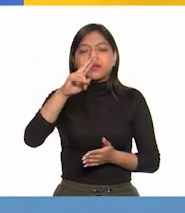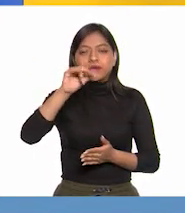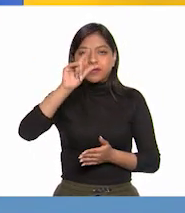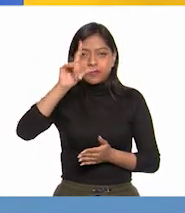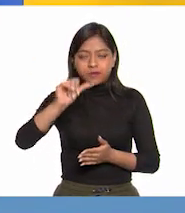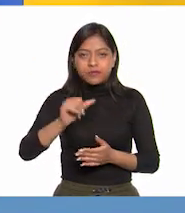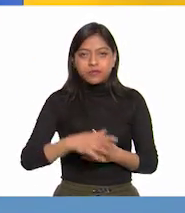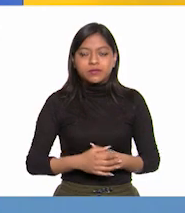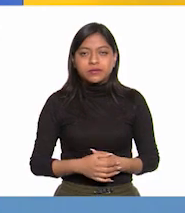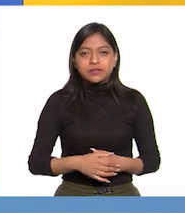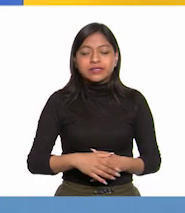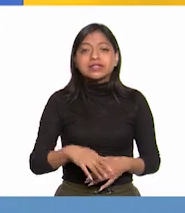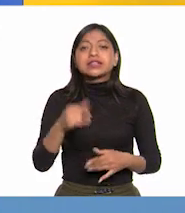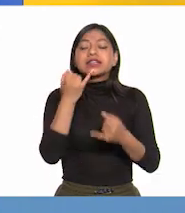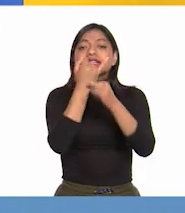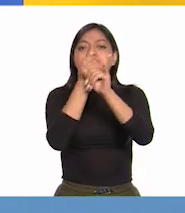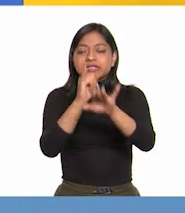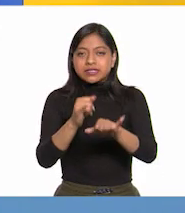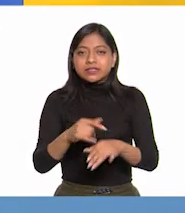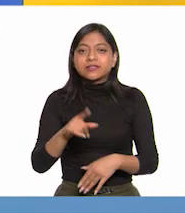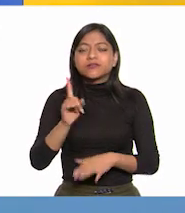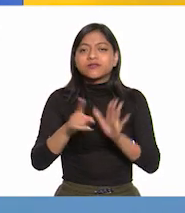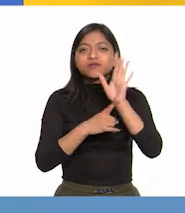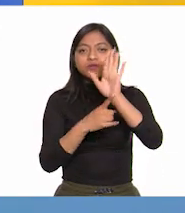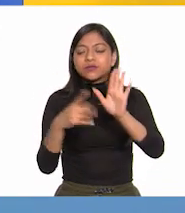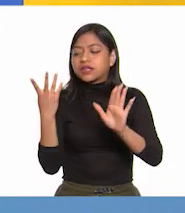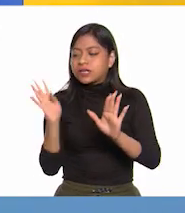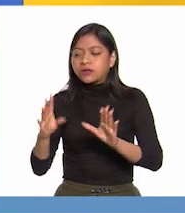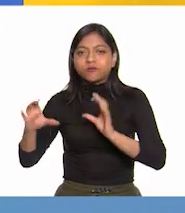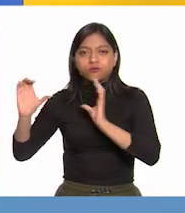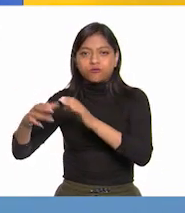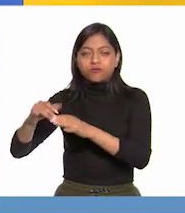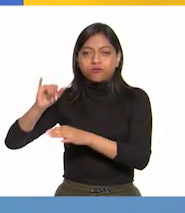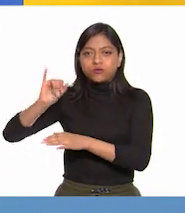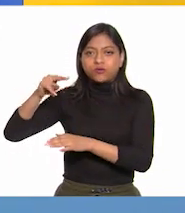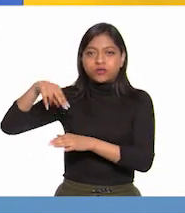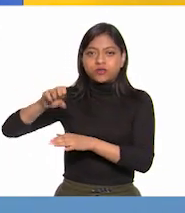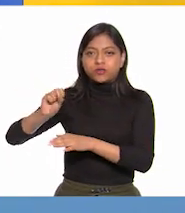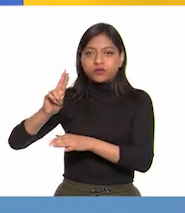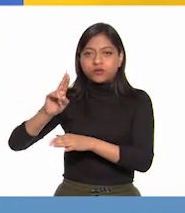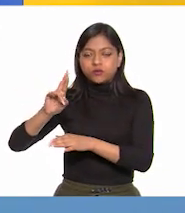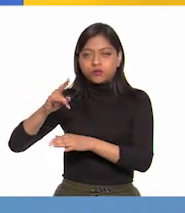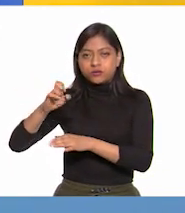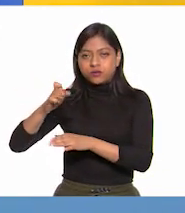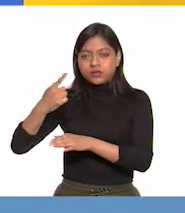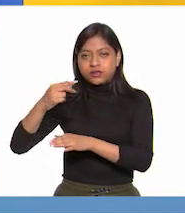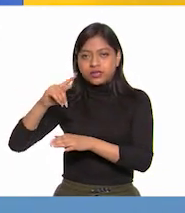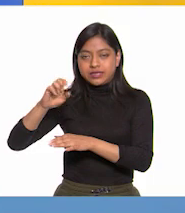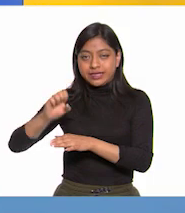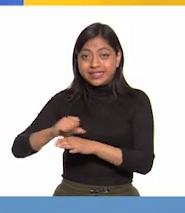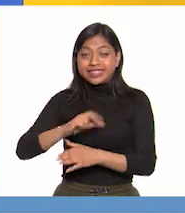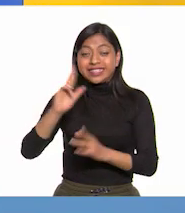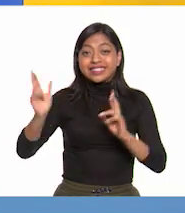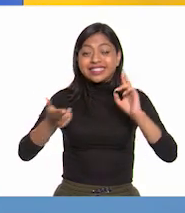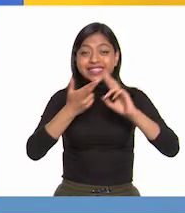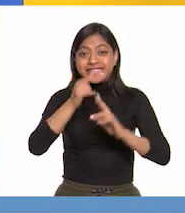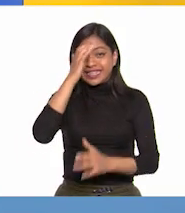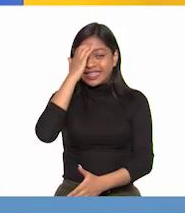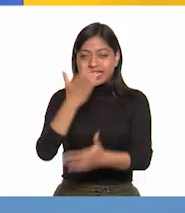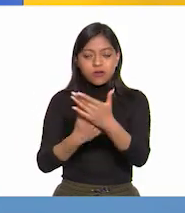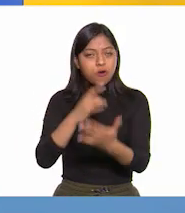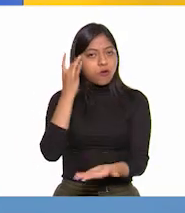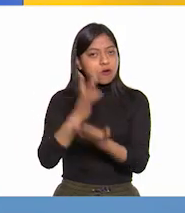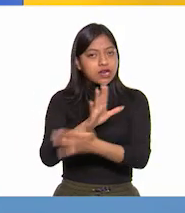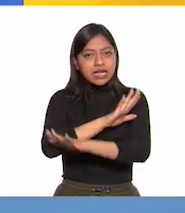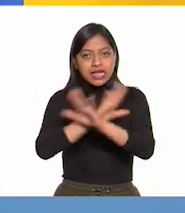La igualdad de independencia, defendida por los insurgentes, la religión católica como única y la monarquía como